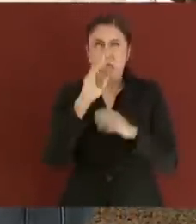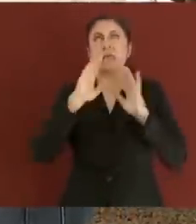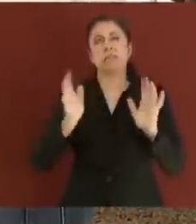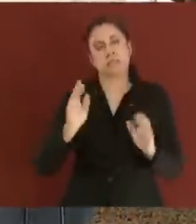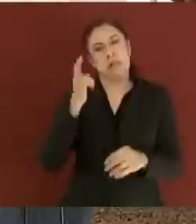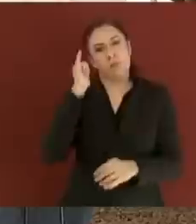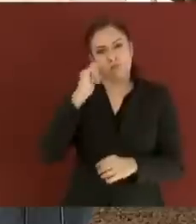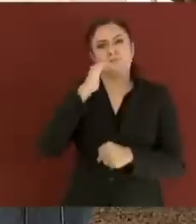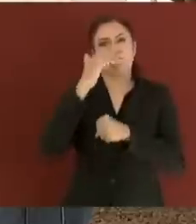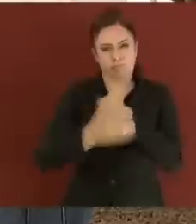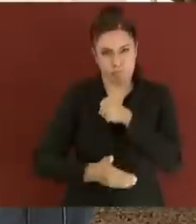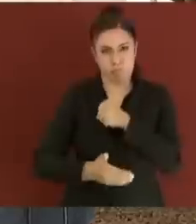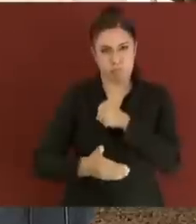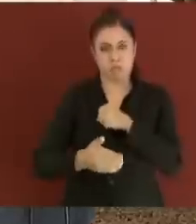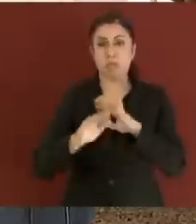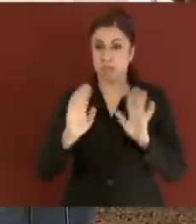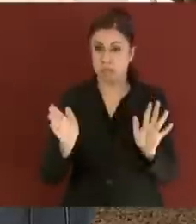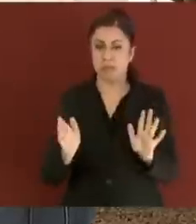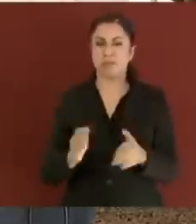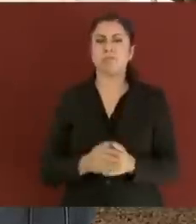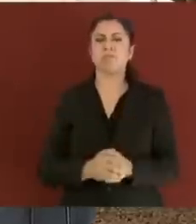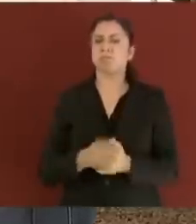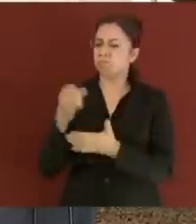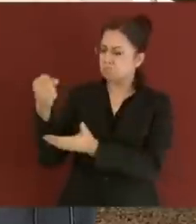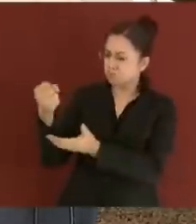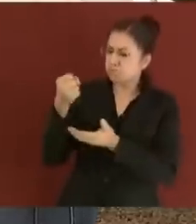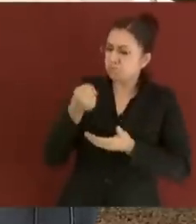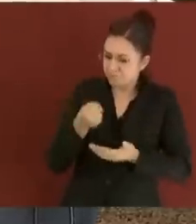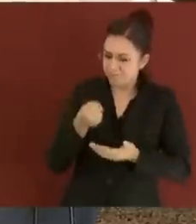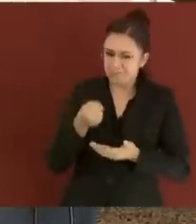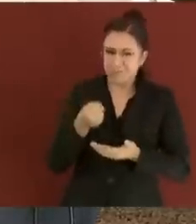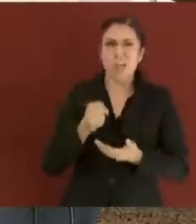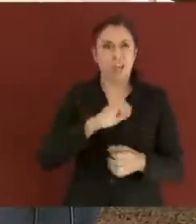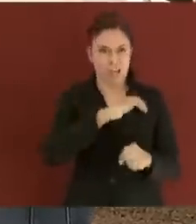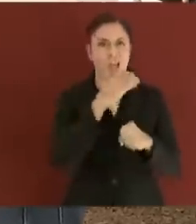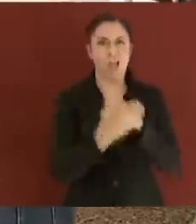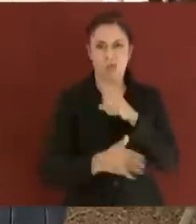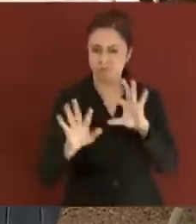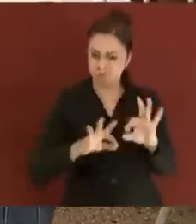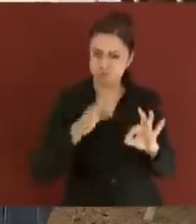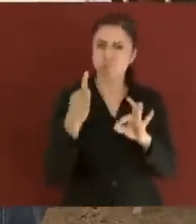tenemos autorizados y quedará completada en su totalidad. Es cuanto, señor presidente.